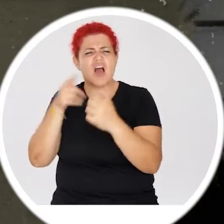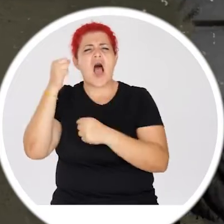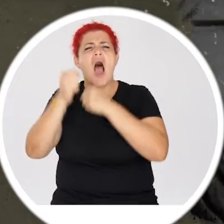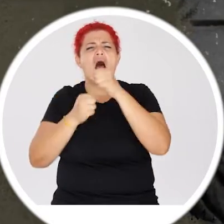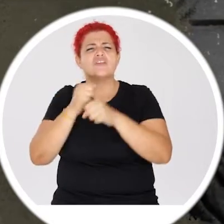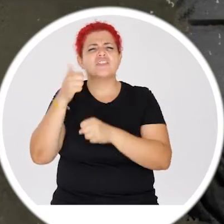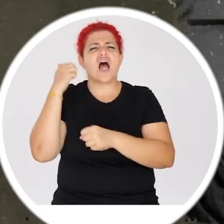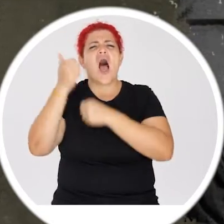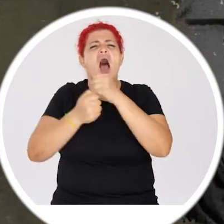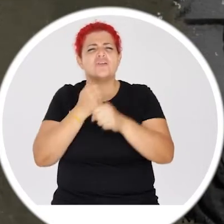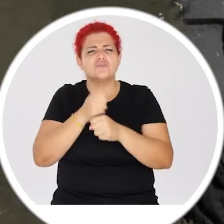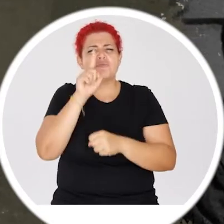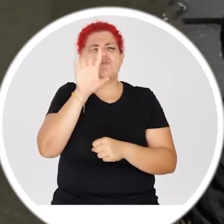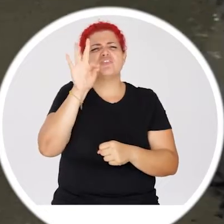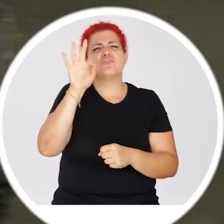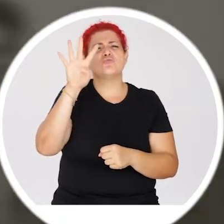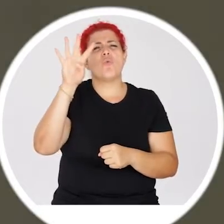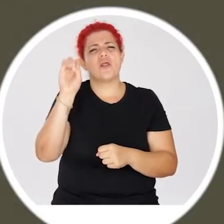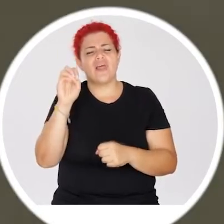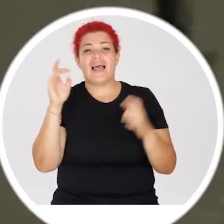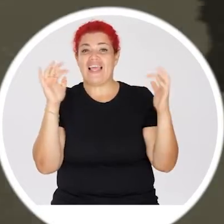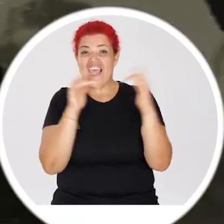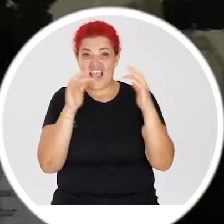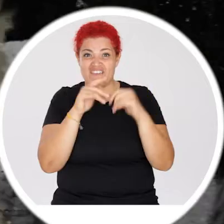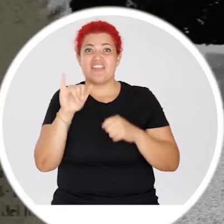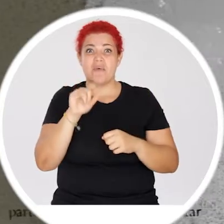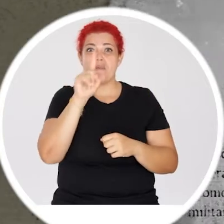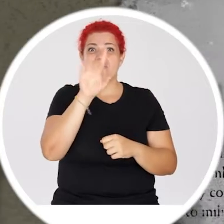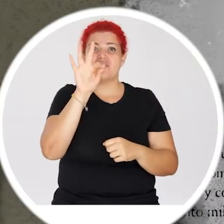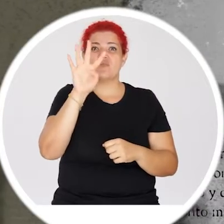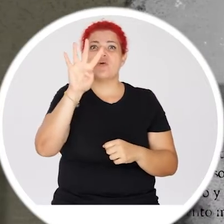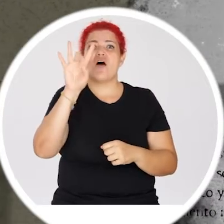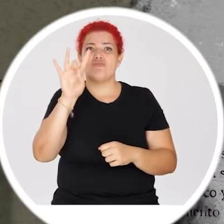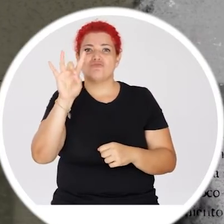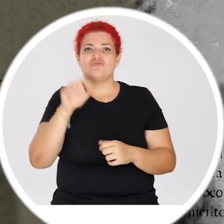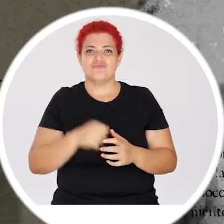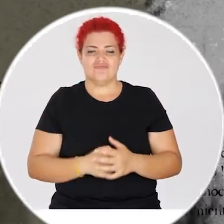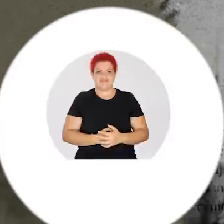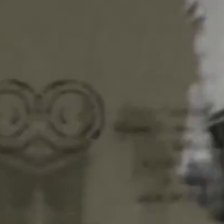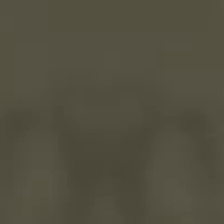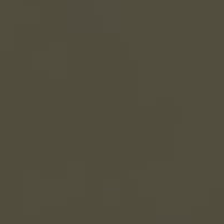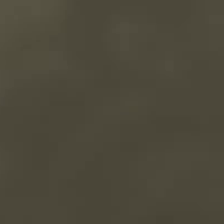y de la Guerra Civil de 1948. Gracias por ver el video.